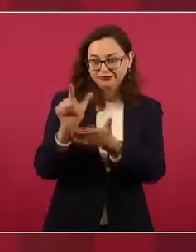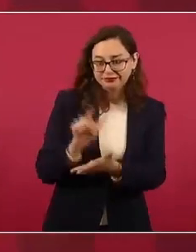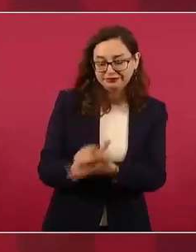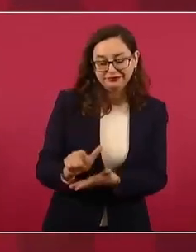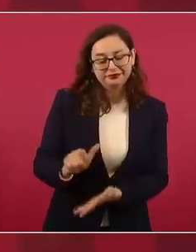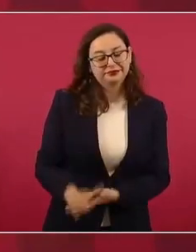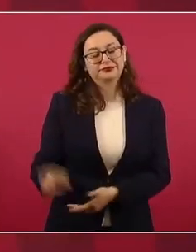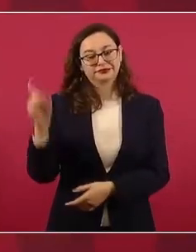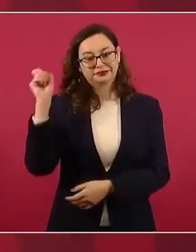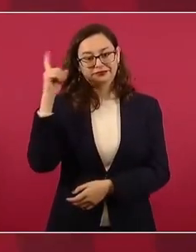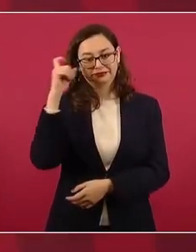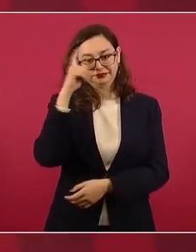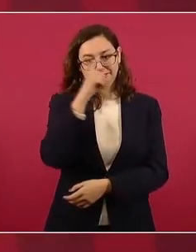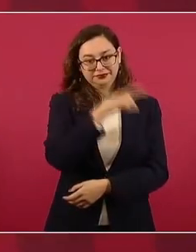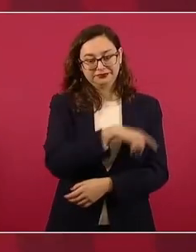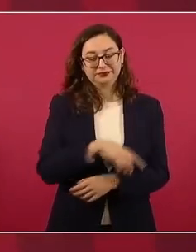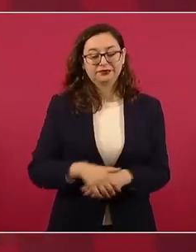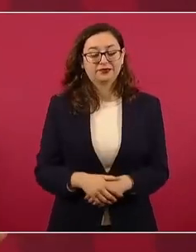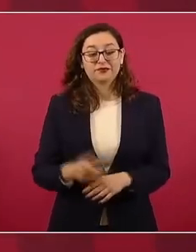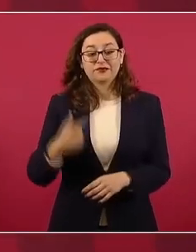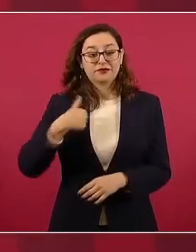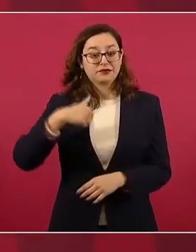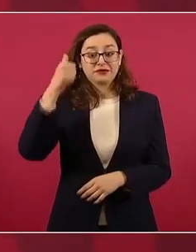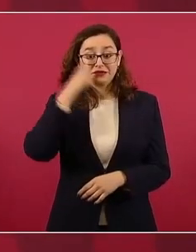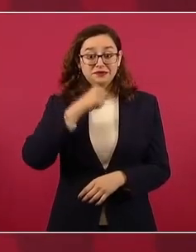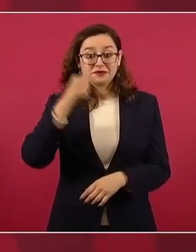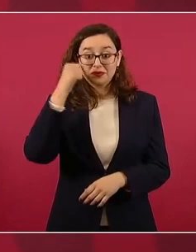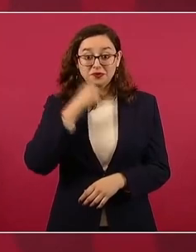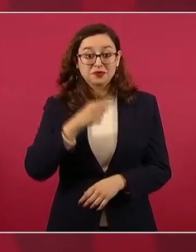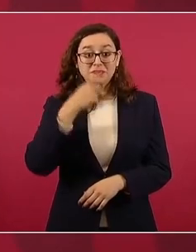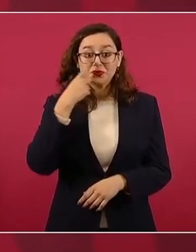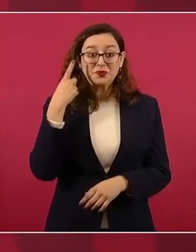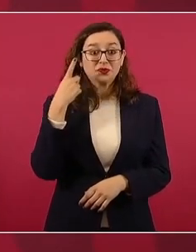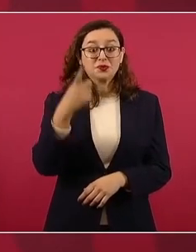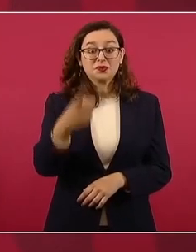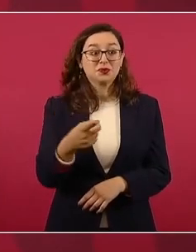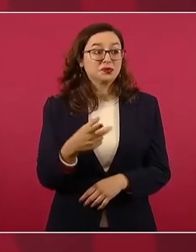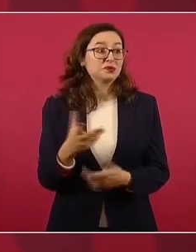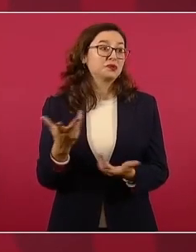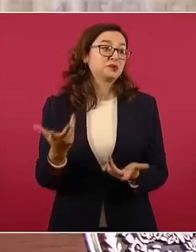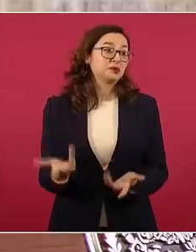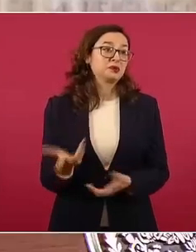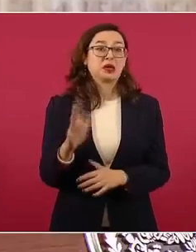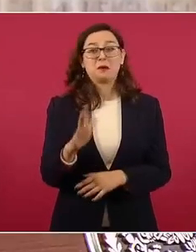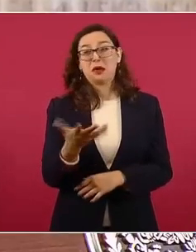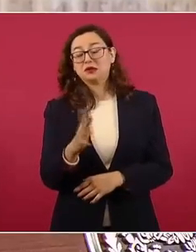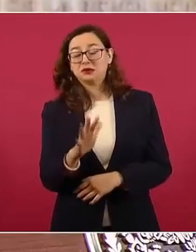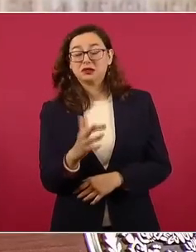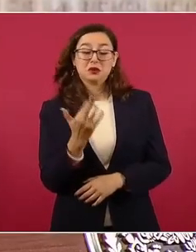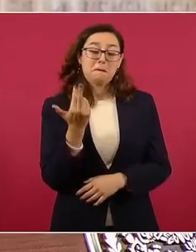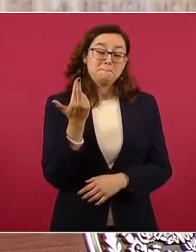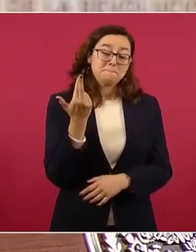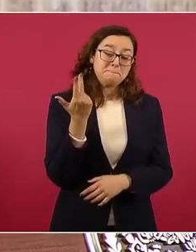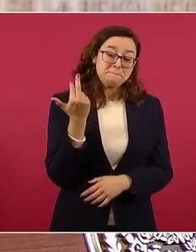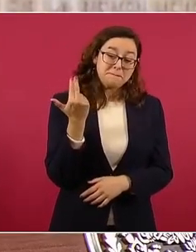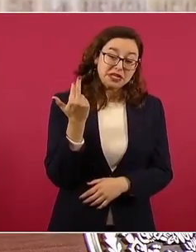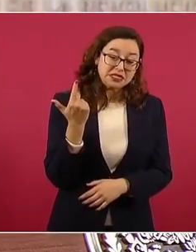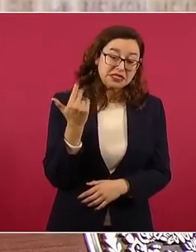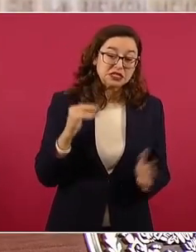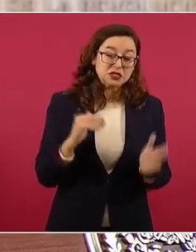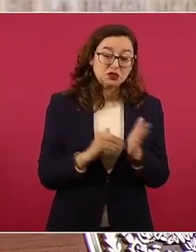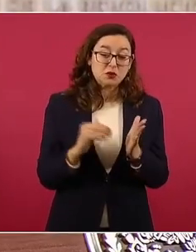siempre hablo de que son como 20, 25 millones de